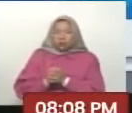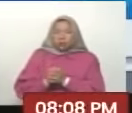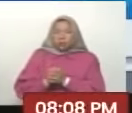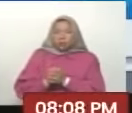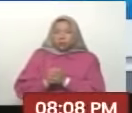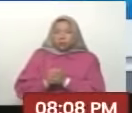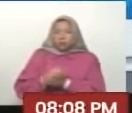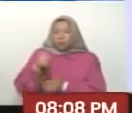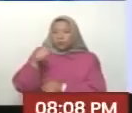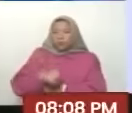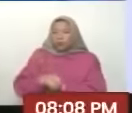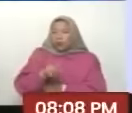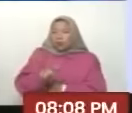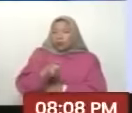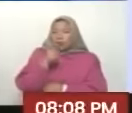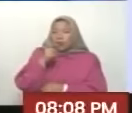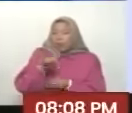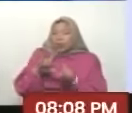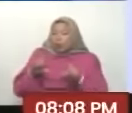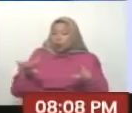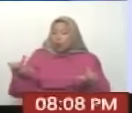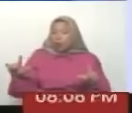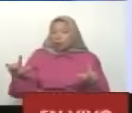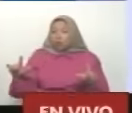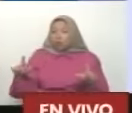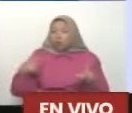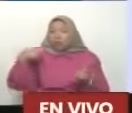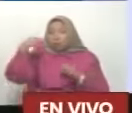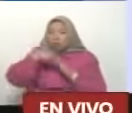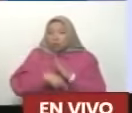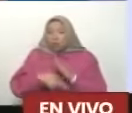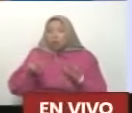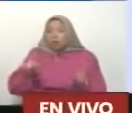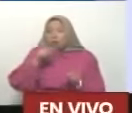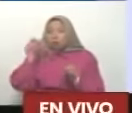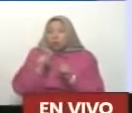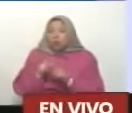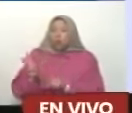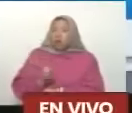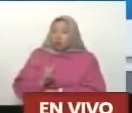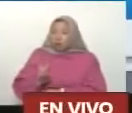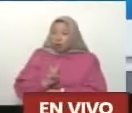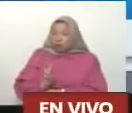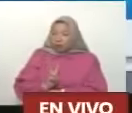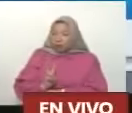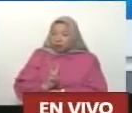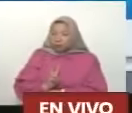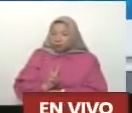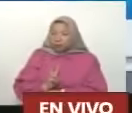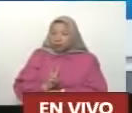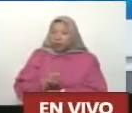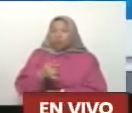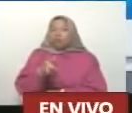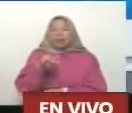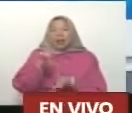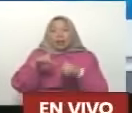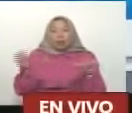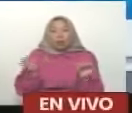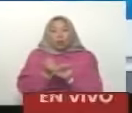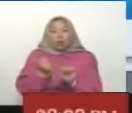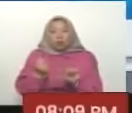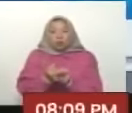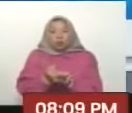Esto tiene que tener El lenguaje De la profundidad espiritual Del país Tiene que tener El lenguaje